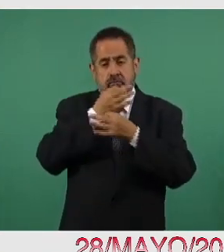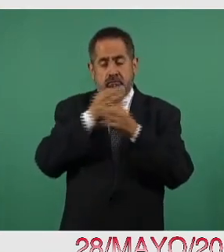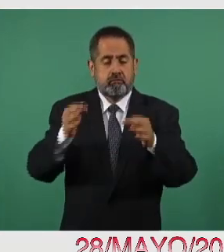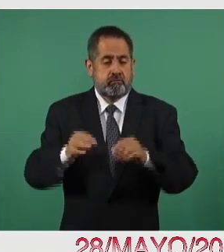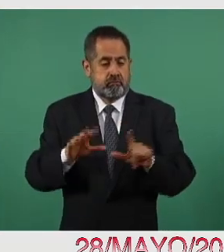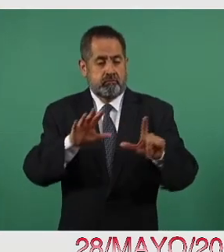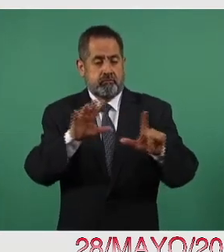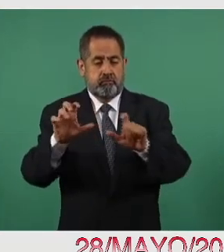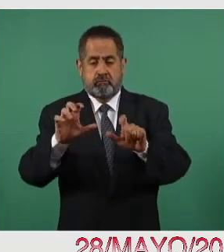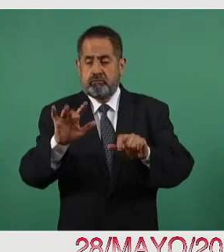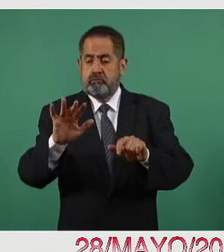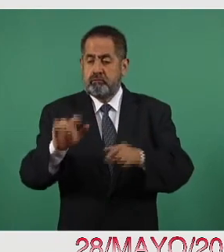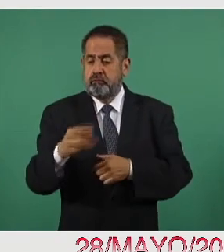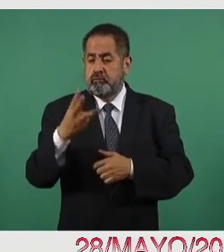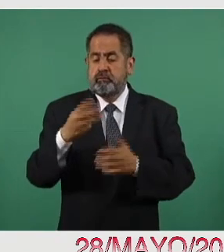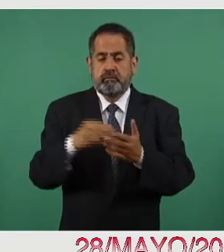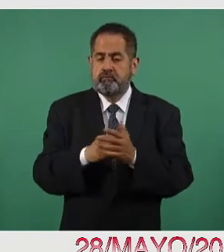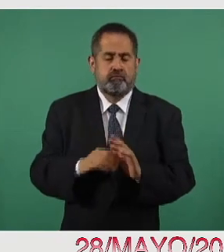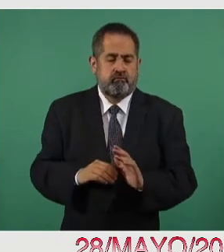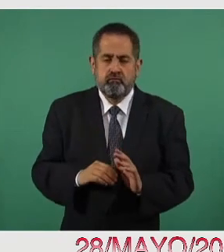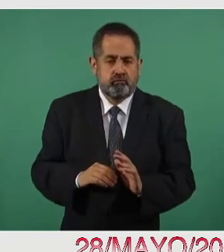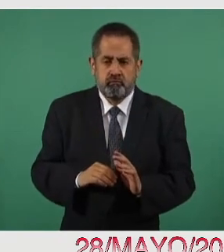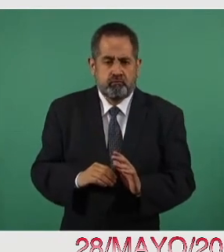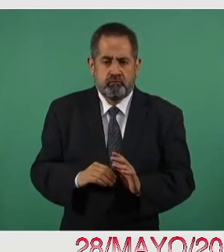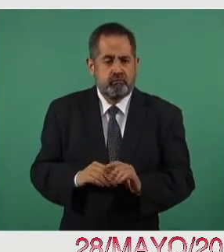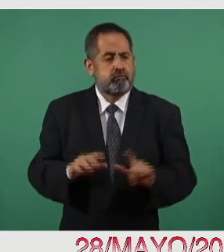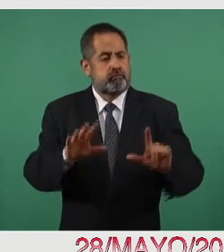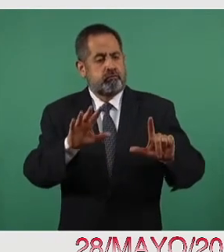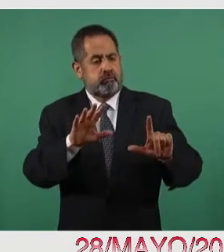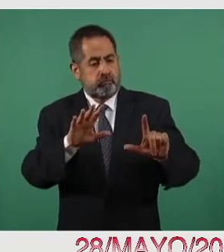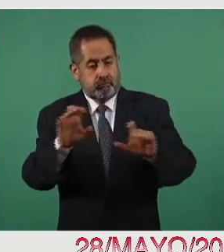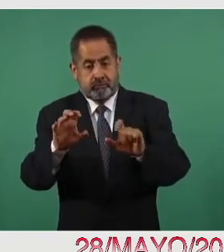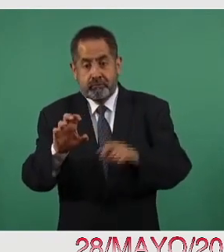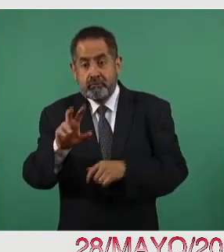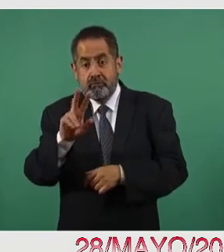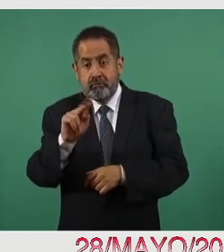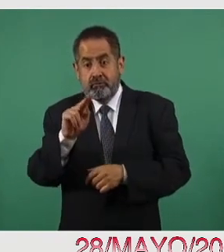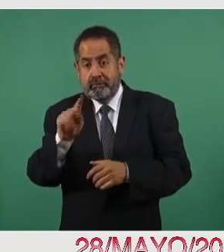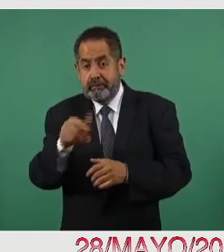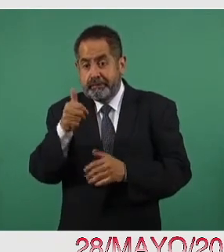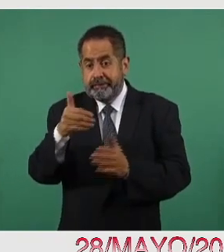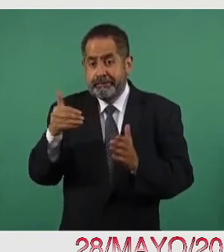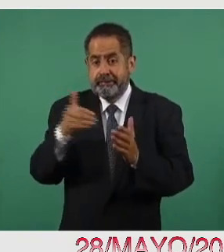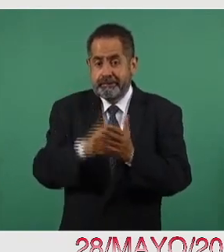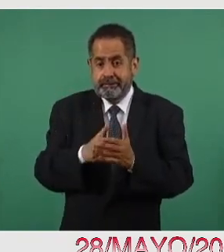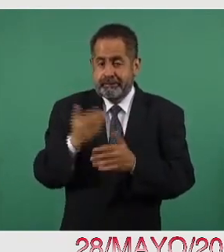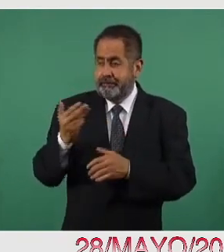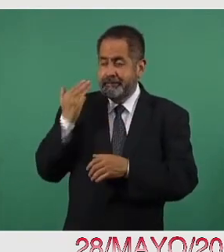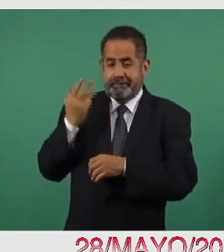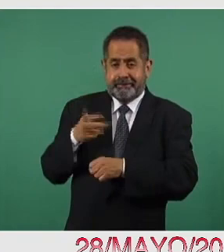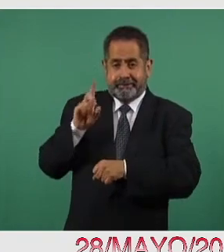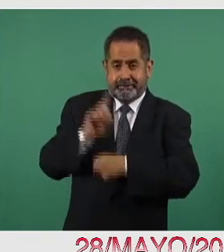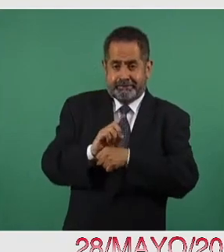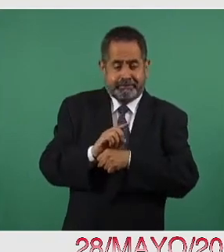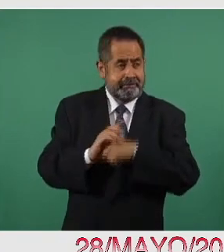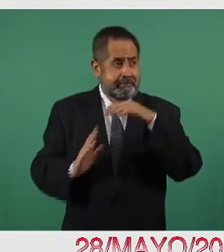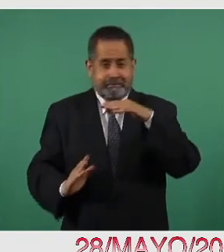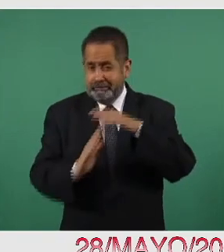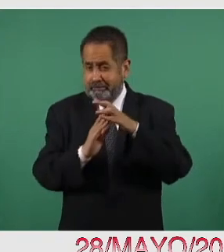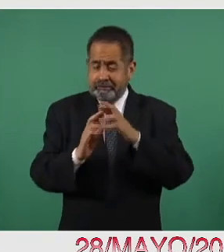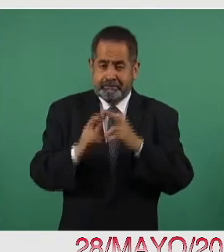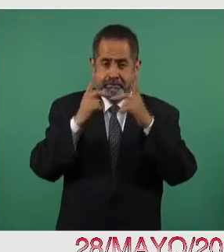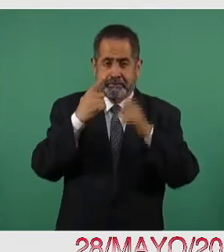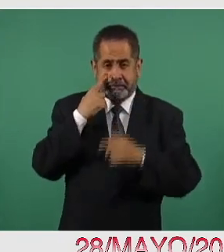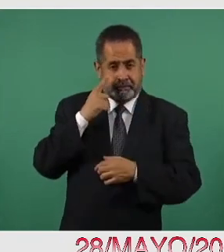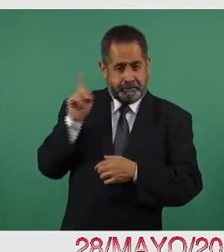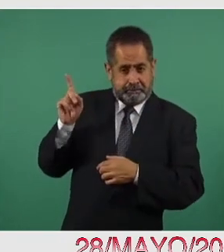753 mil. En realidad tenemos 786 mil de hace tres días. El punto máximo que se ve